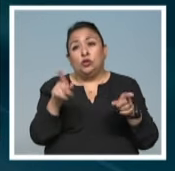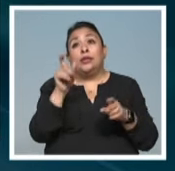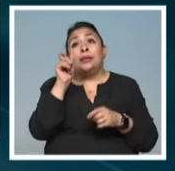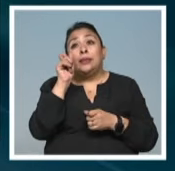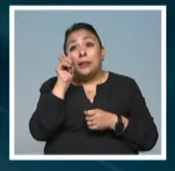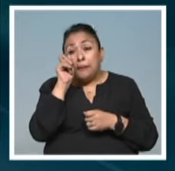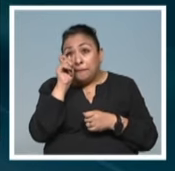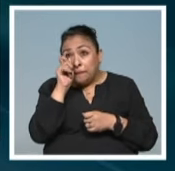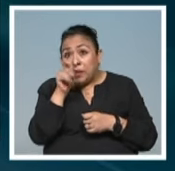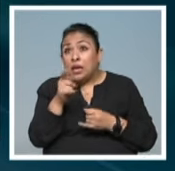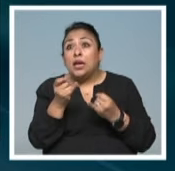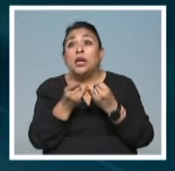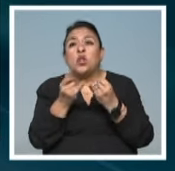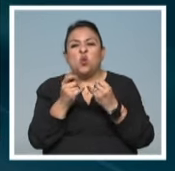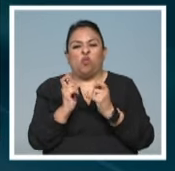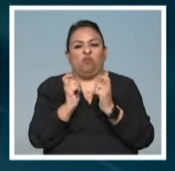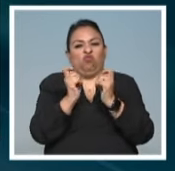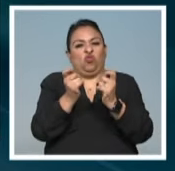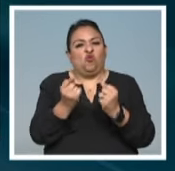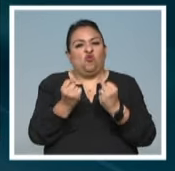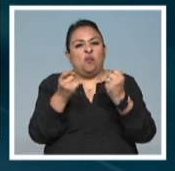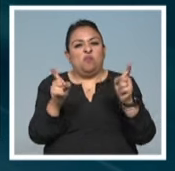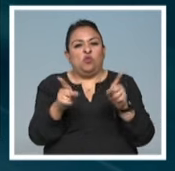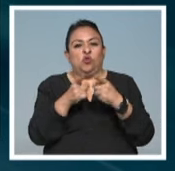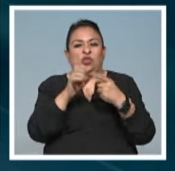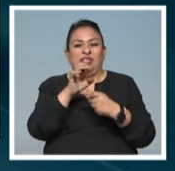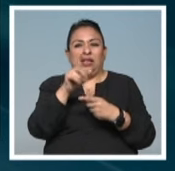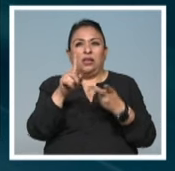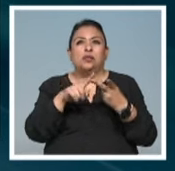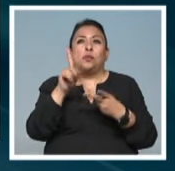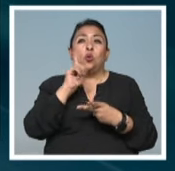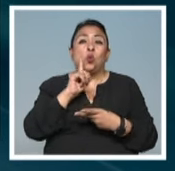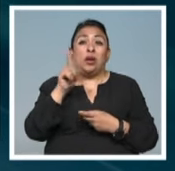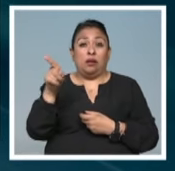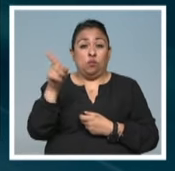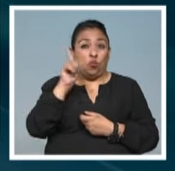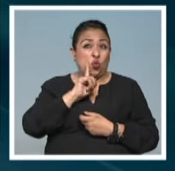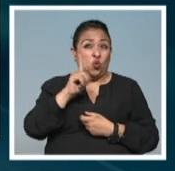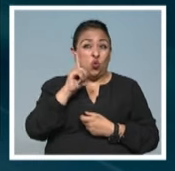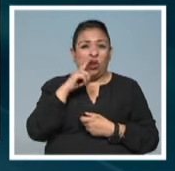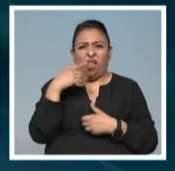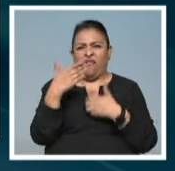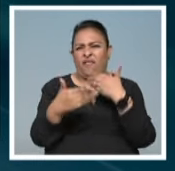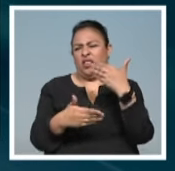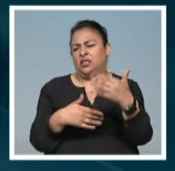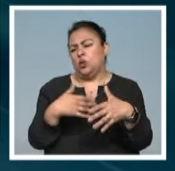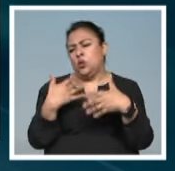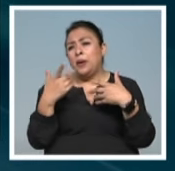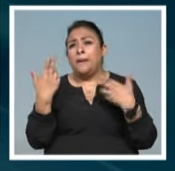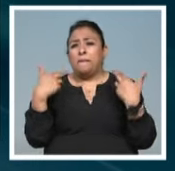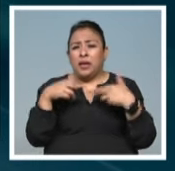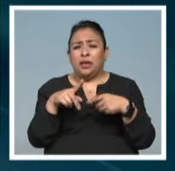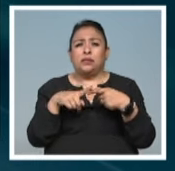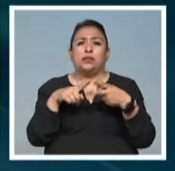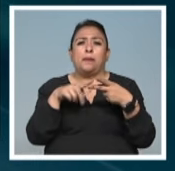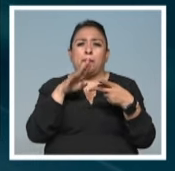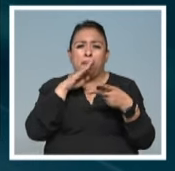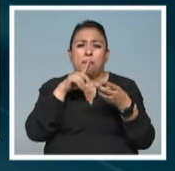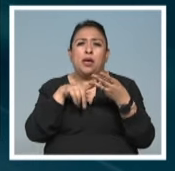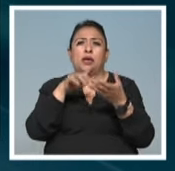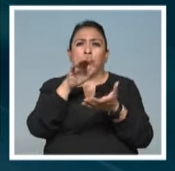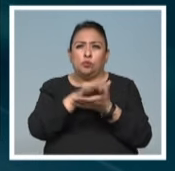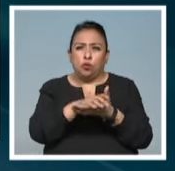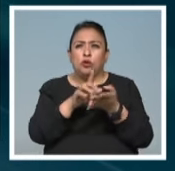supuesto, del empoderamiento de la música clásica y de las mujeres. Era una mujer avanzadísima a su tiempo. Fue maestra, fue madre, fue esposa.